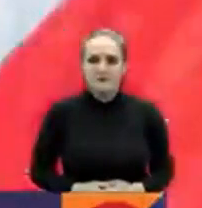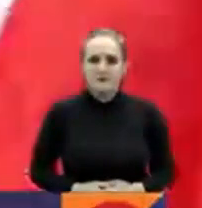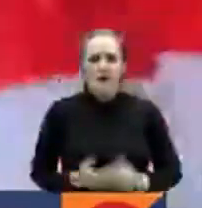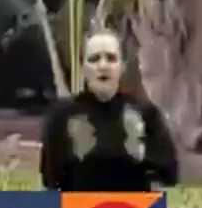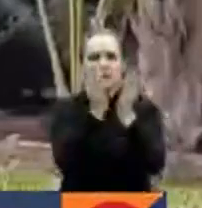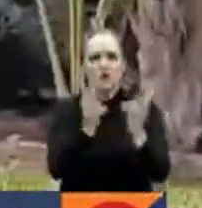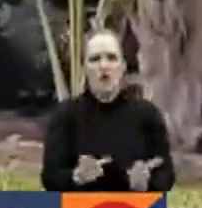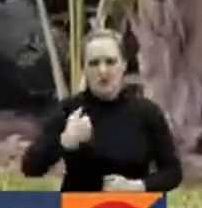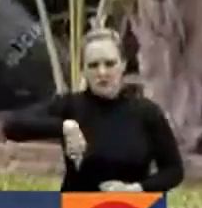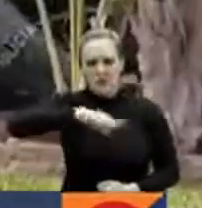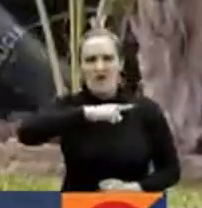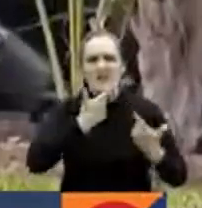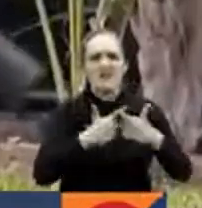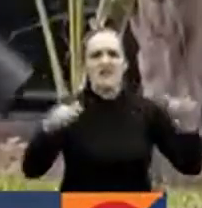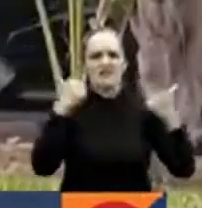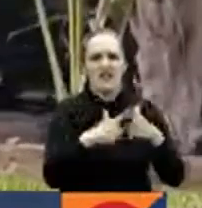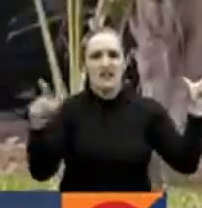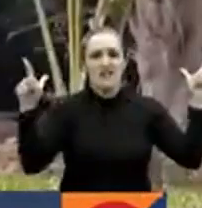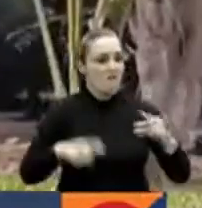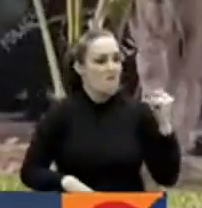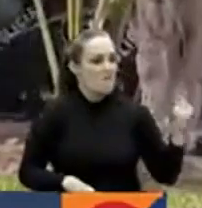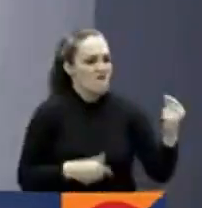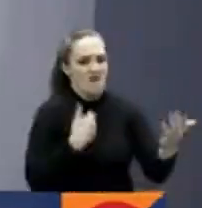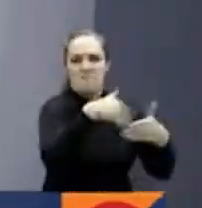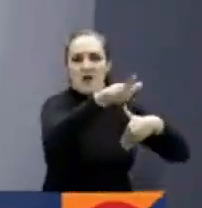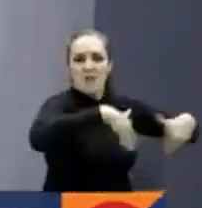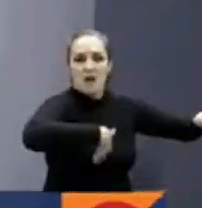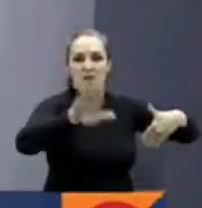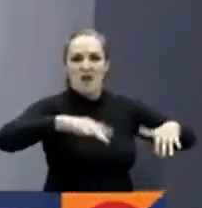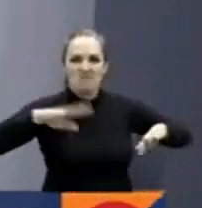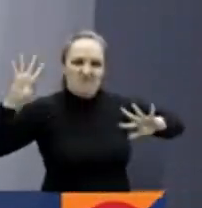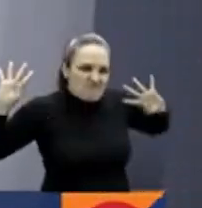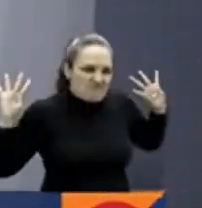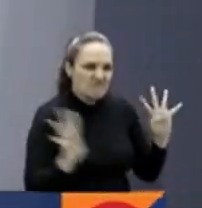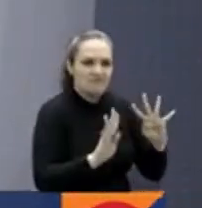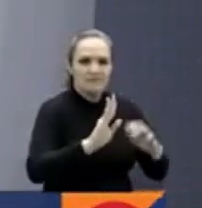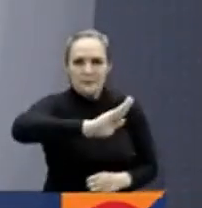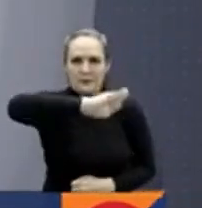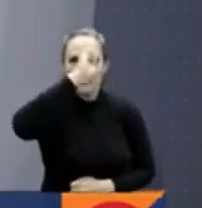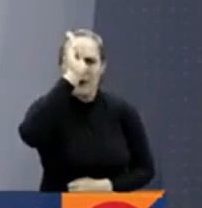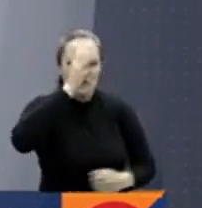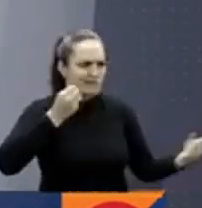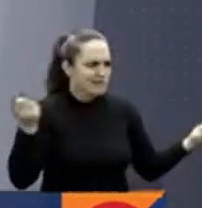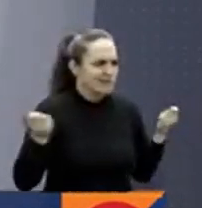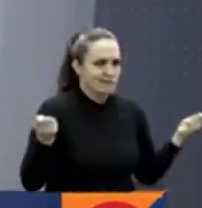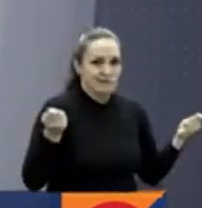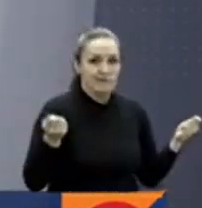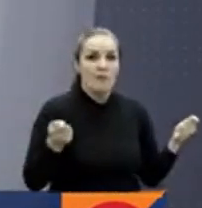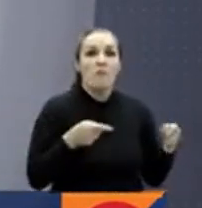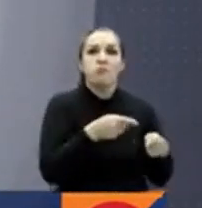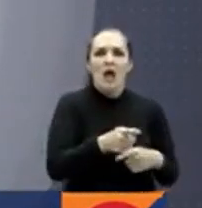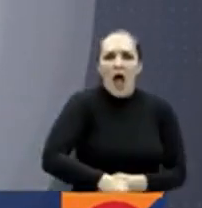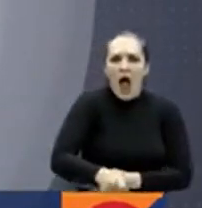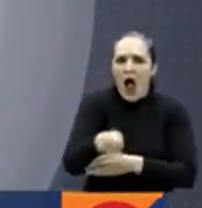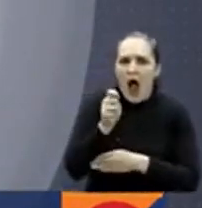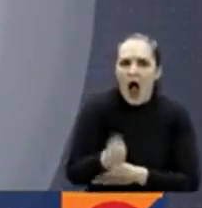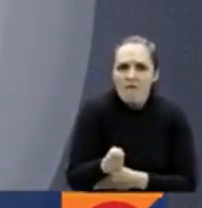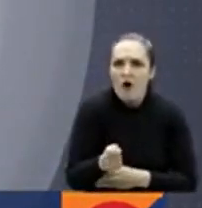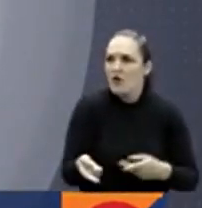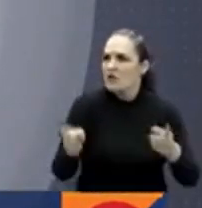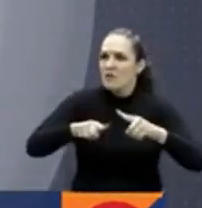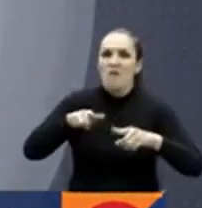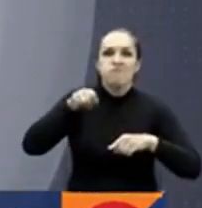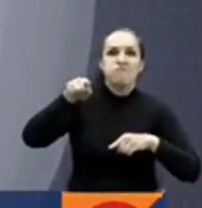La remoción del campamento, la permanencia indefinida de agentes del orden y los reclamos de presencia de abogados y congresistas que